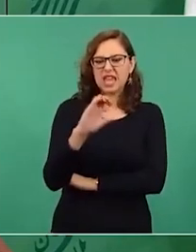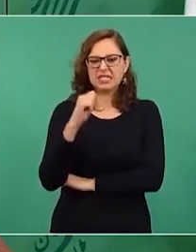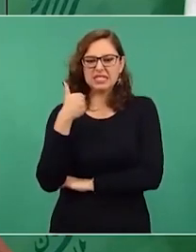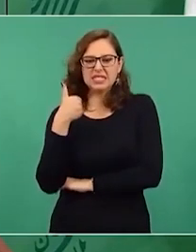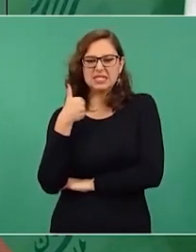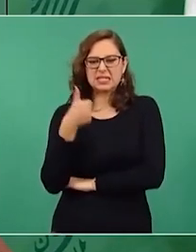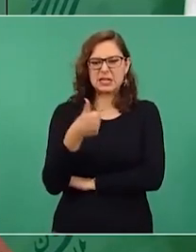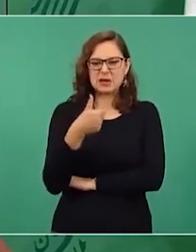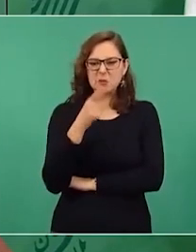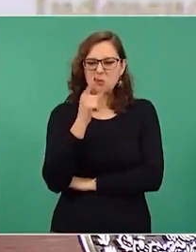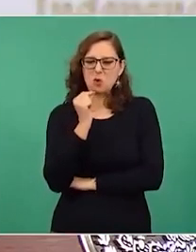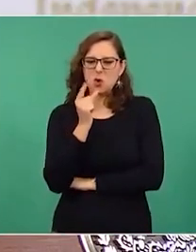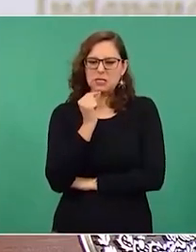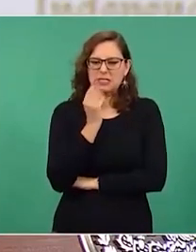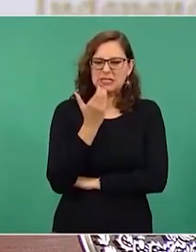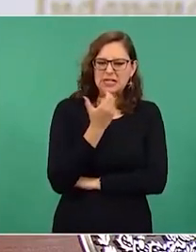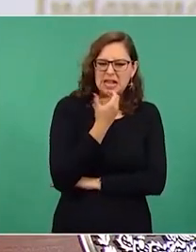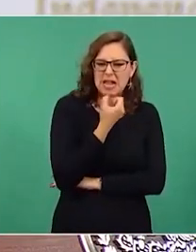C6,